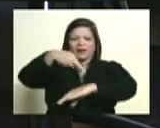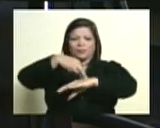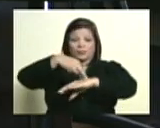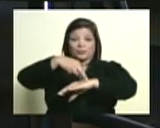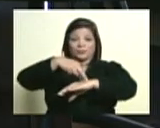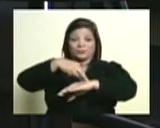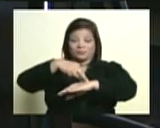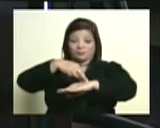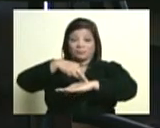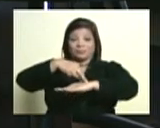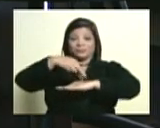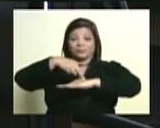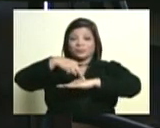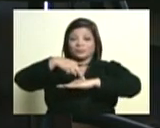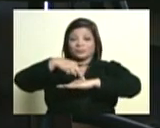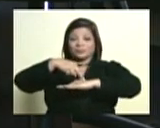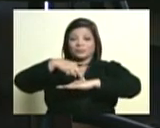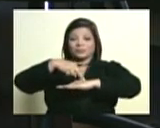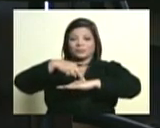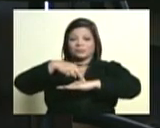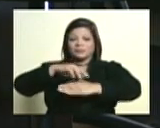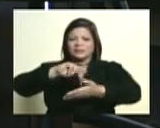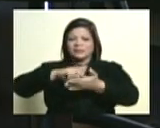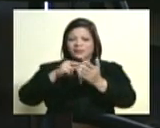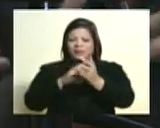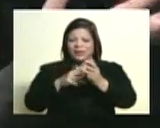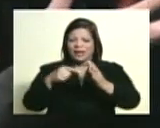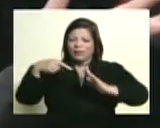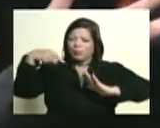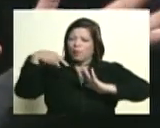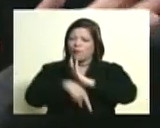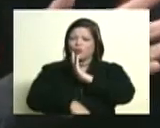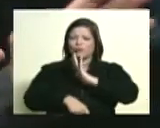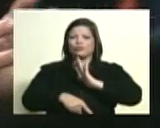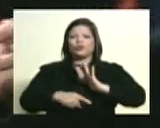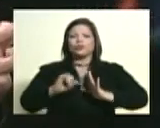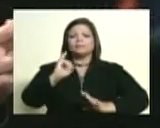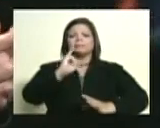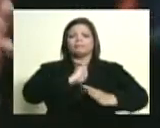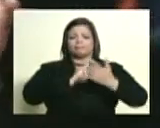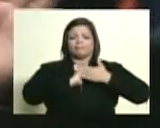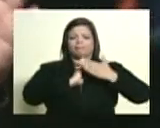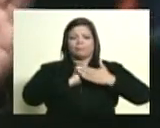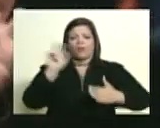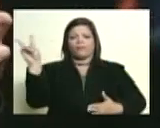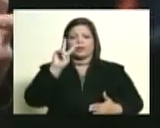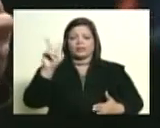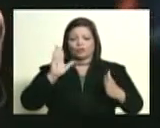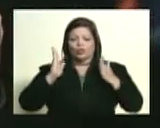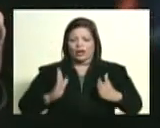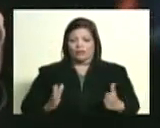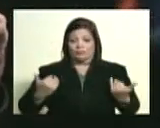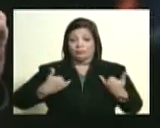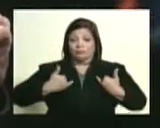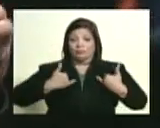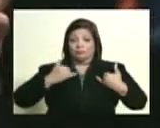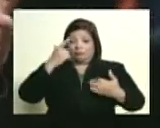es el meollo, es el tuétano de la identidad de la nación venezolana. Es uno de casos